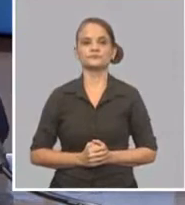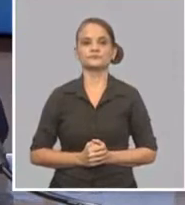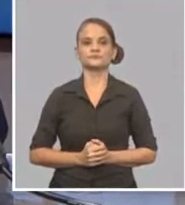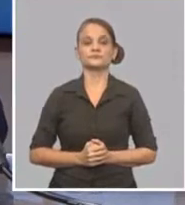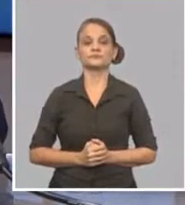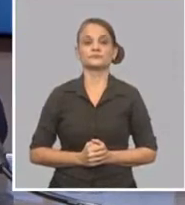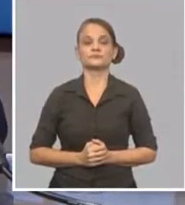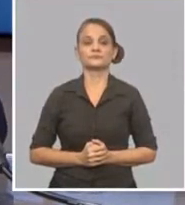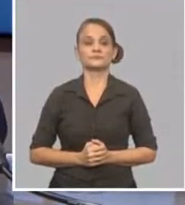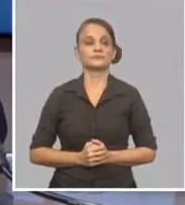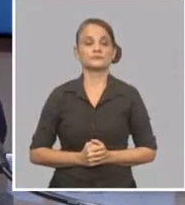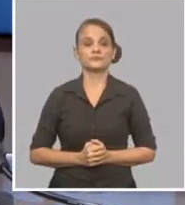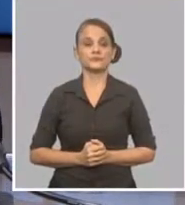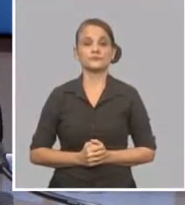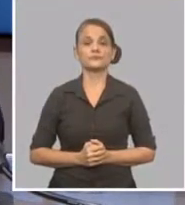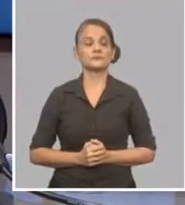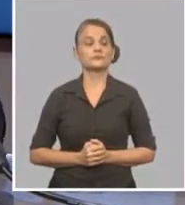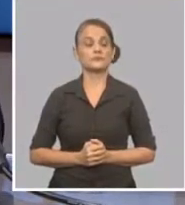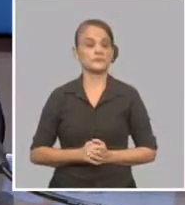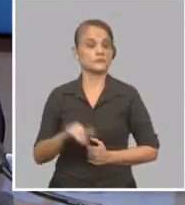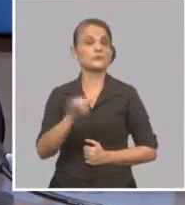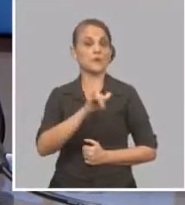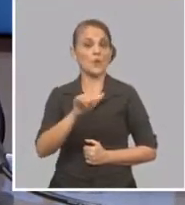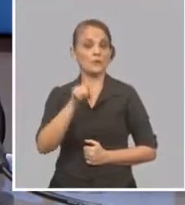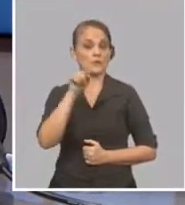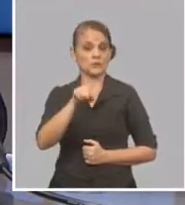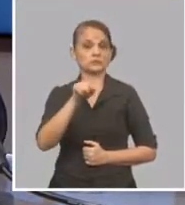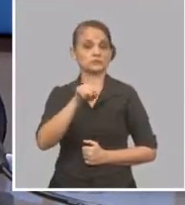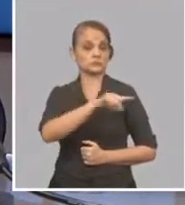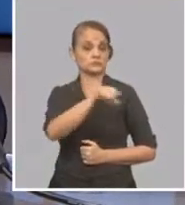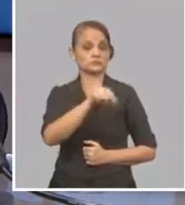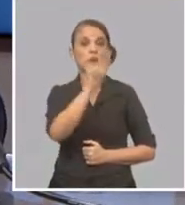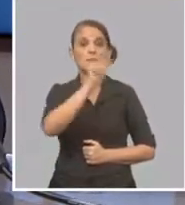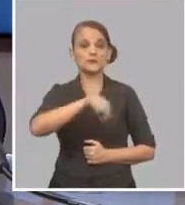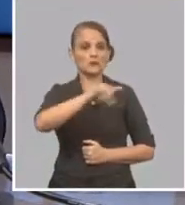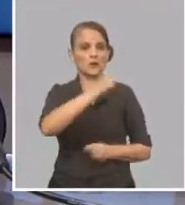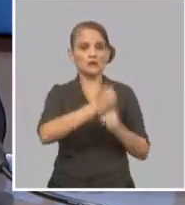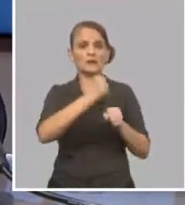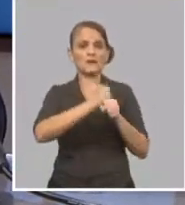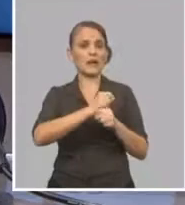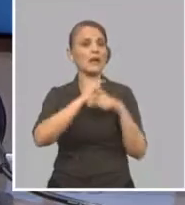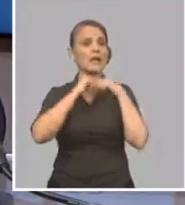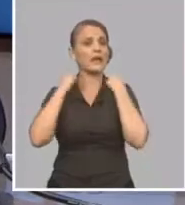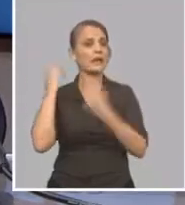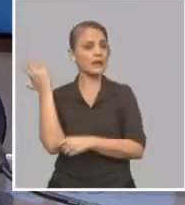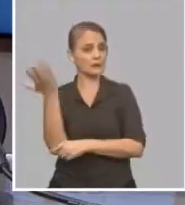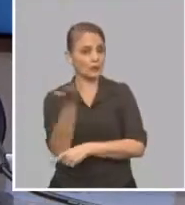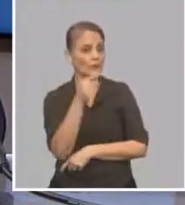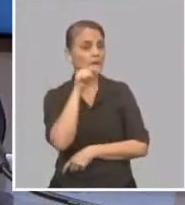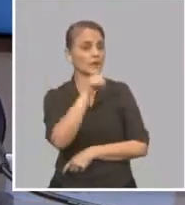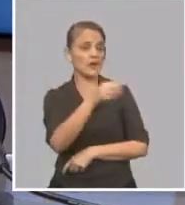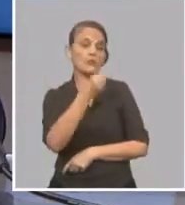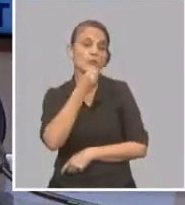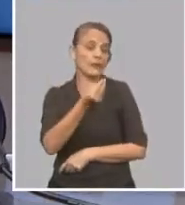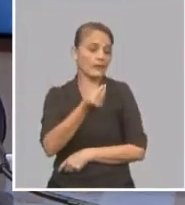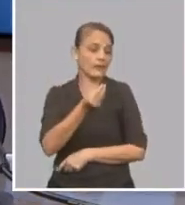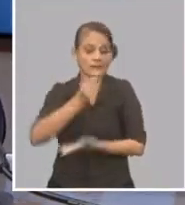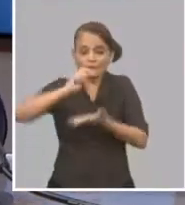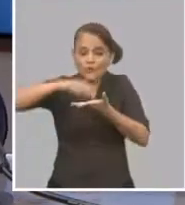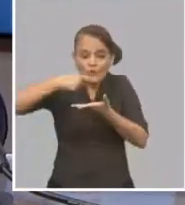También hemos incorporado al personal de gastronomía, porque puede ser que manipulen cubierto, que manipulen